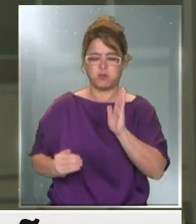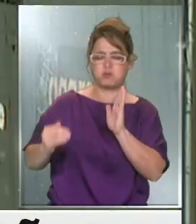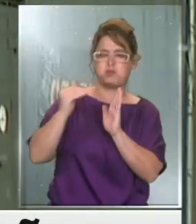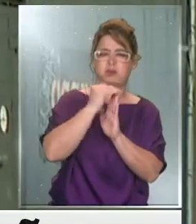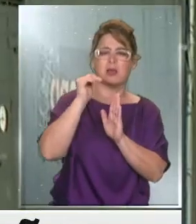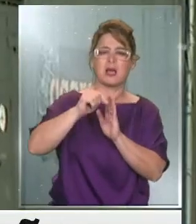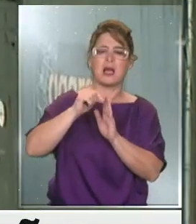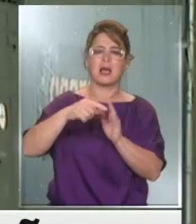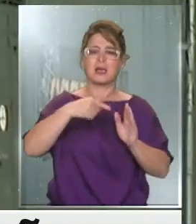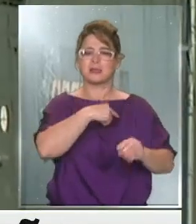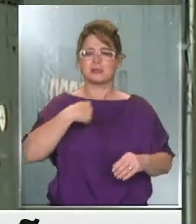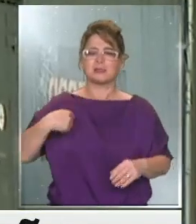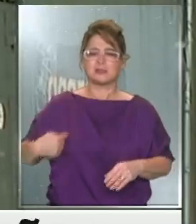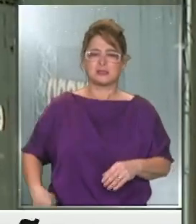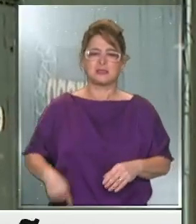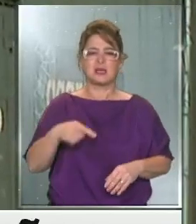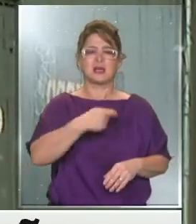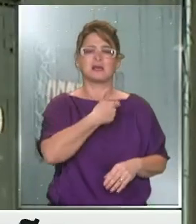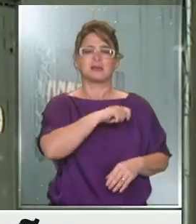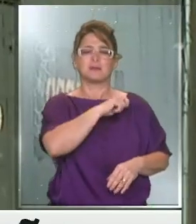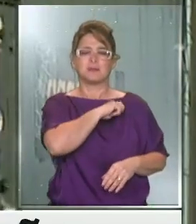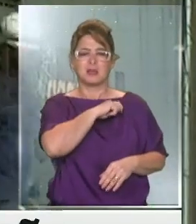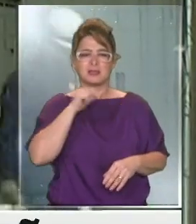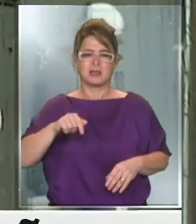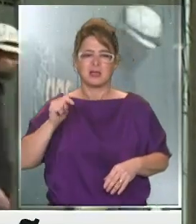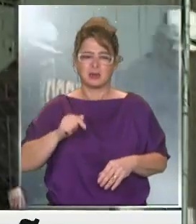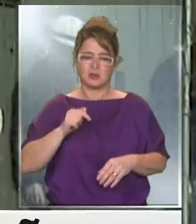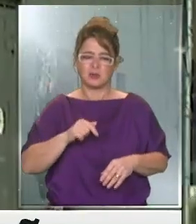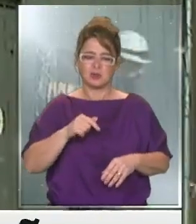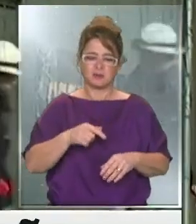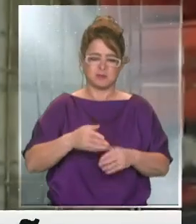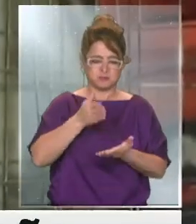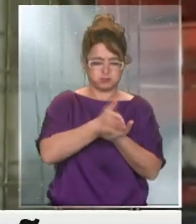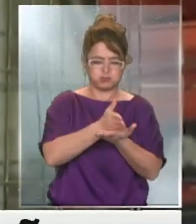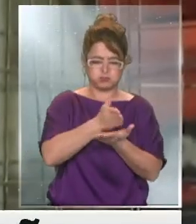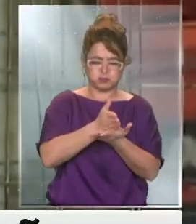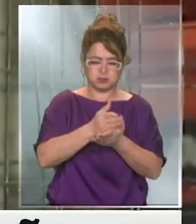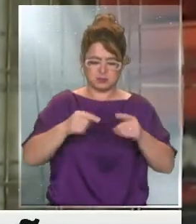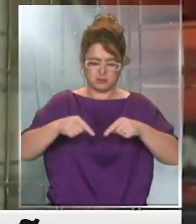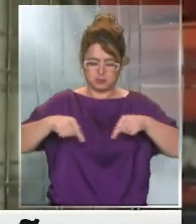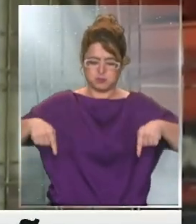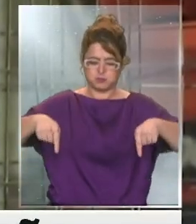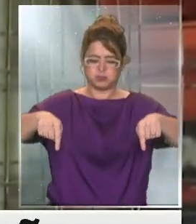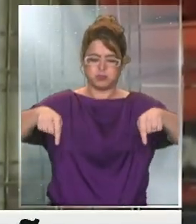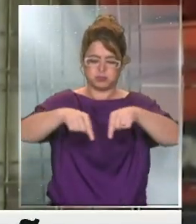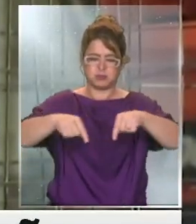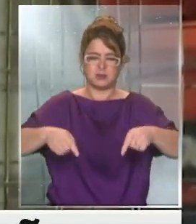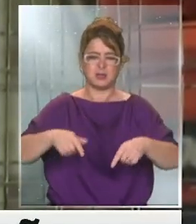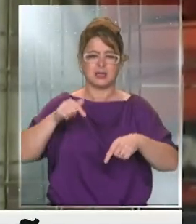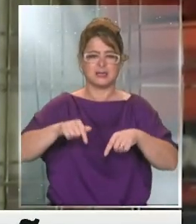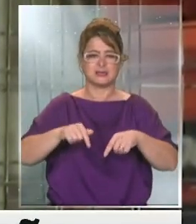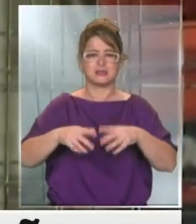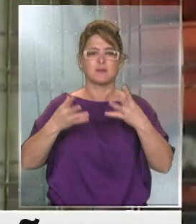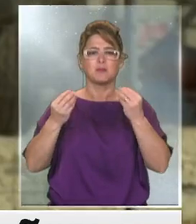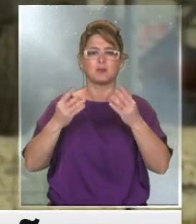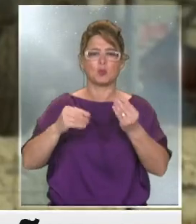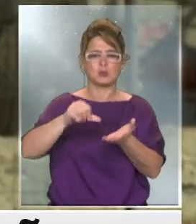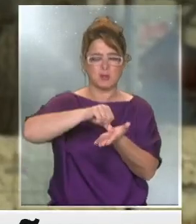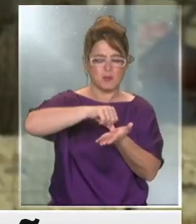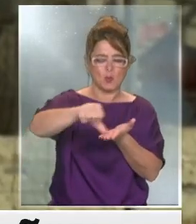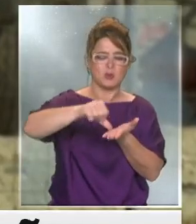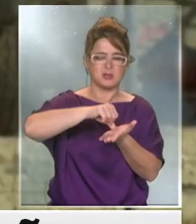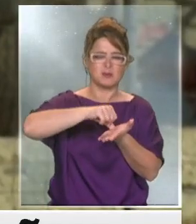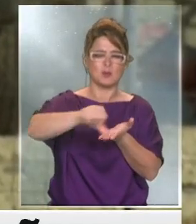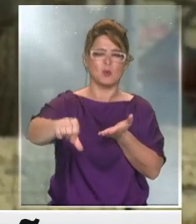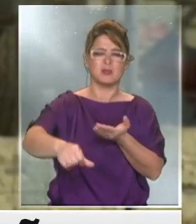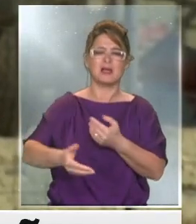que la verdad que España se prepara para afrontar semanas con más restricciones porque además en las calles se siguen tomando muchas multas a la gente.